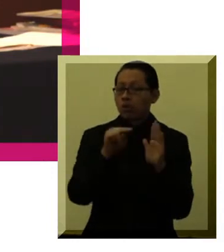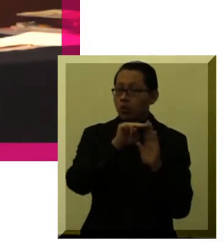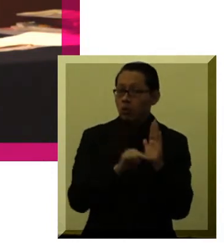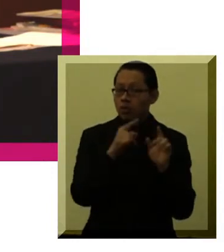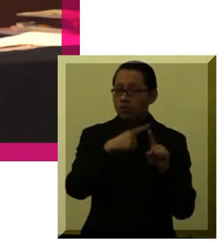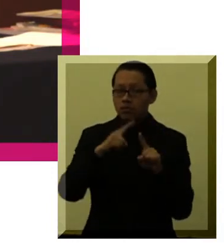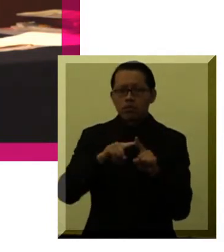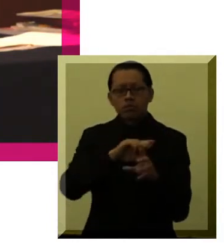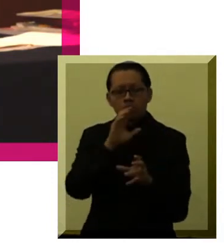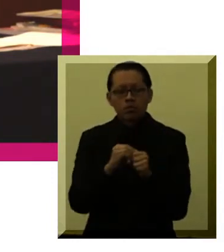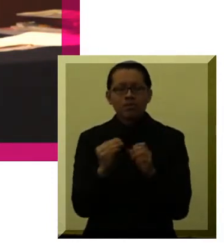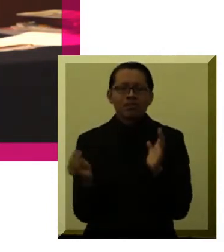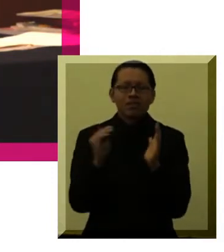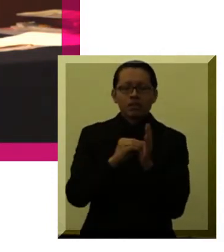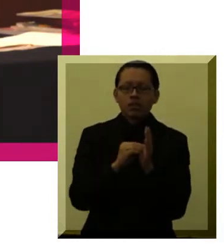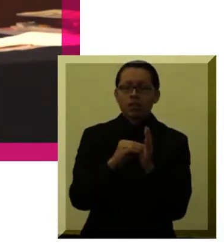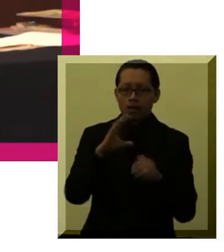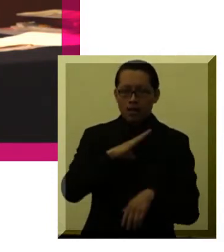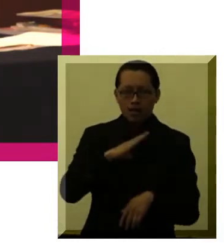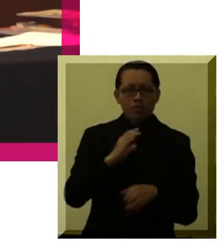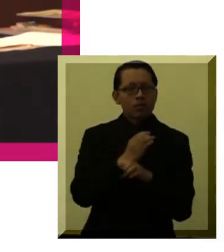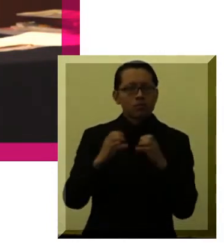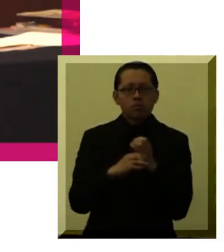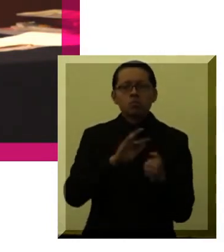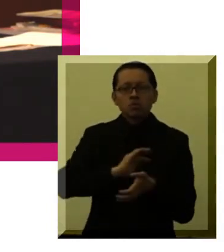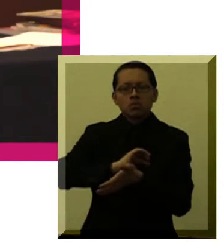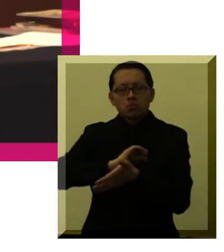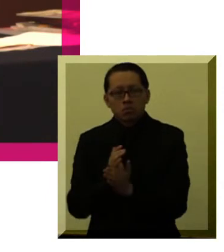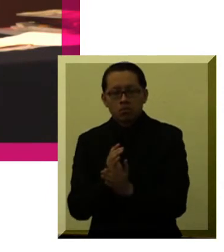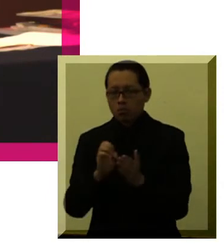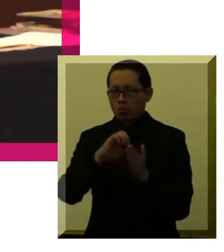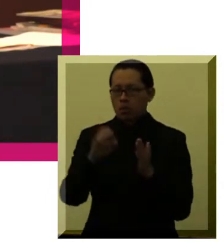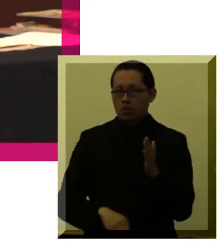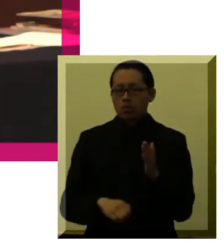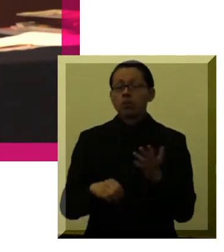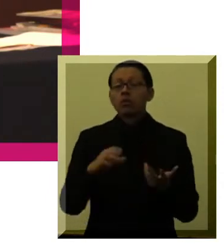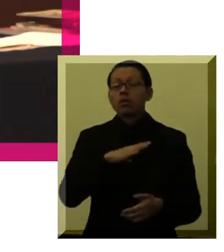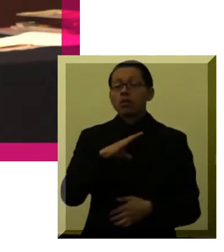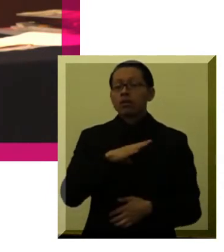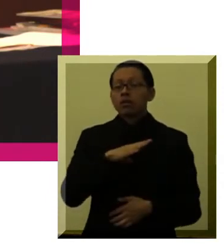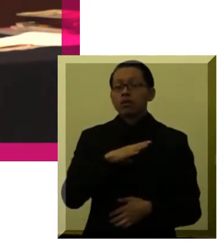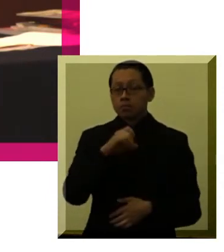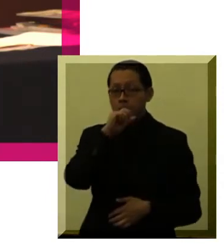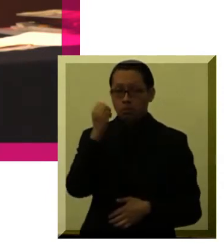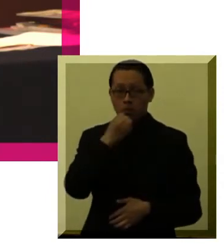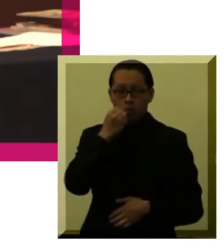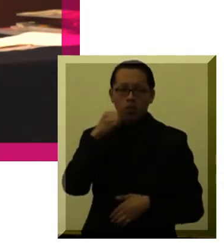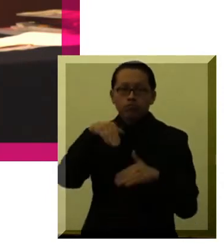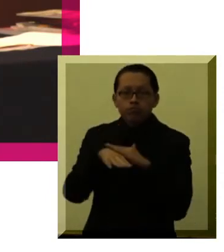disposiciones que discriminan, que excluyen e impiden, por ejemplo, el ingreso a centros educativos.